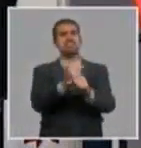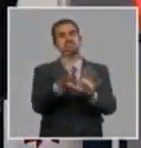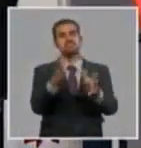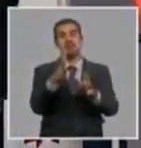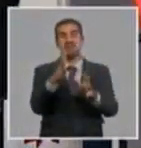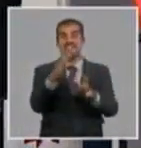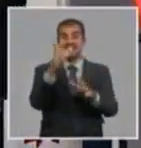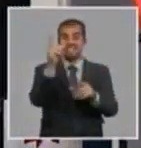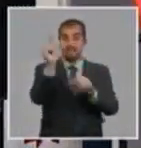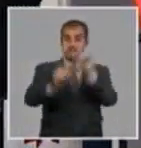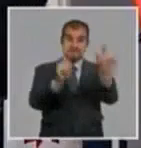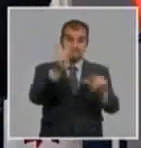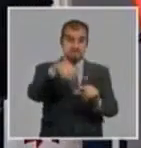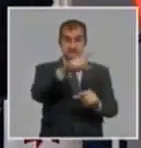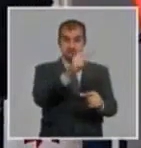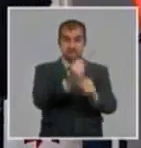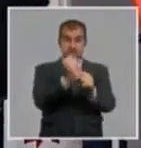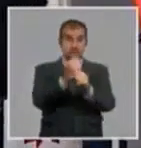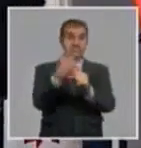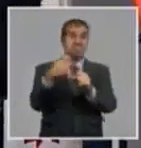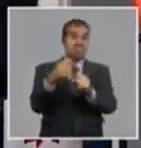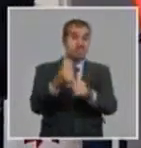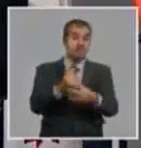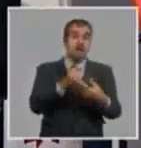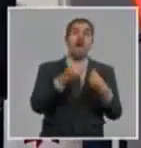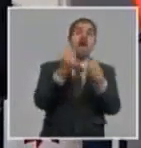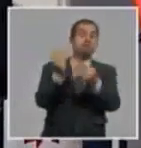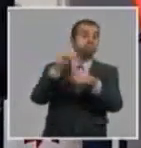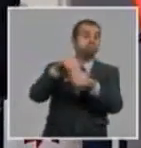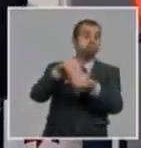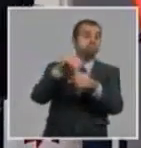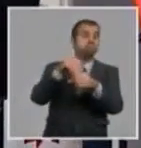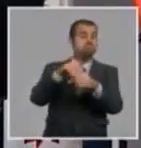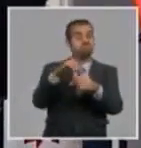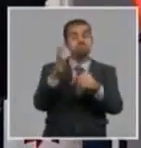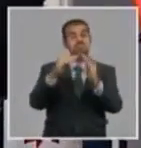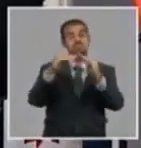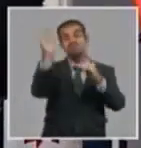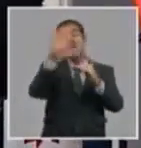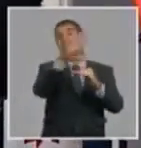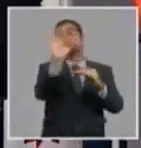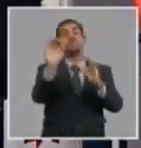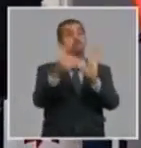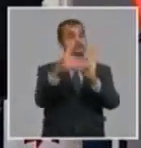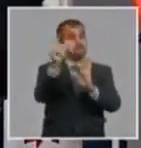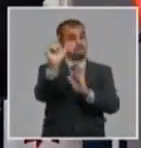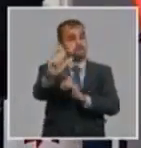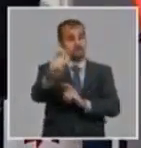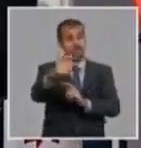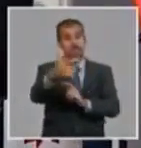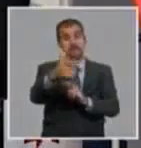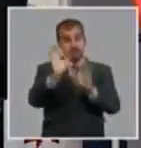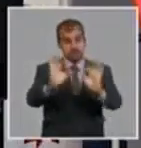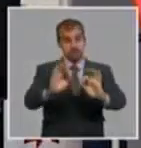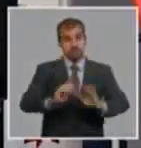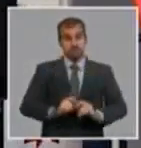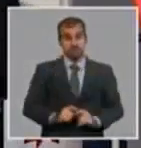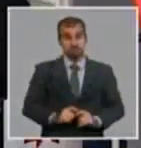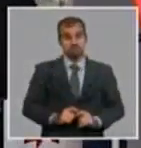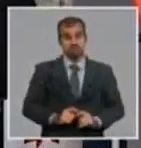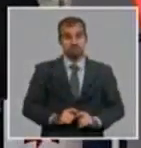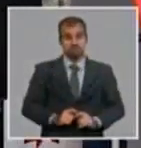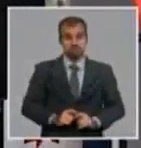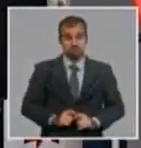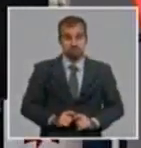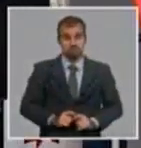cada trabajador al año tiene que aportar más de 50.000 pesos. Eso es un valor realmente, posiblemente en estos momentos, más que el doble promedio del